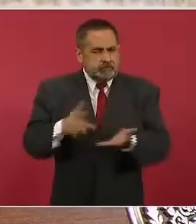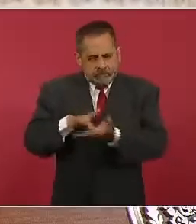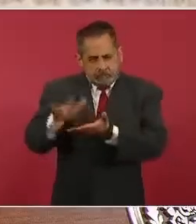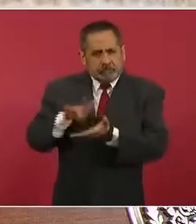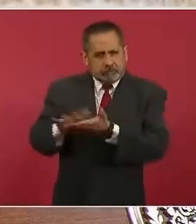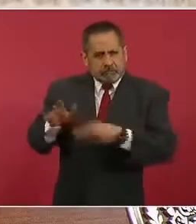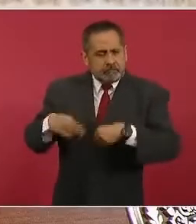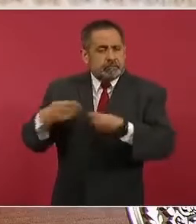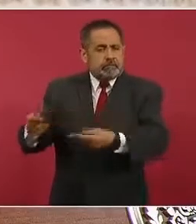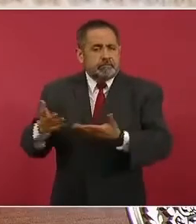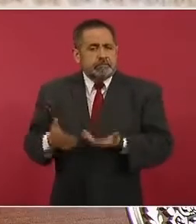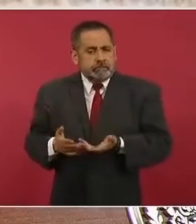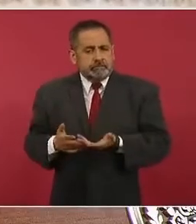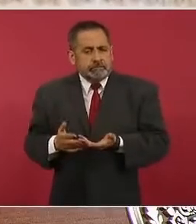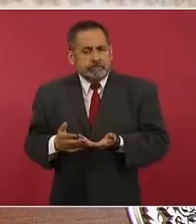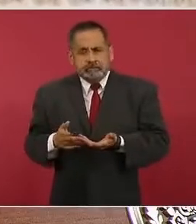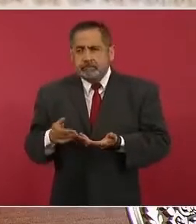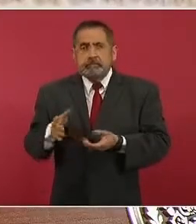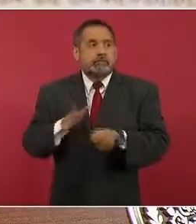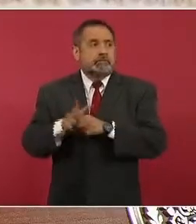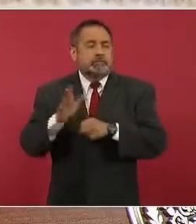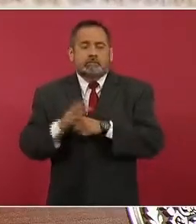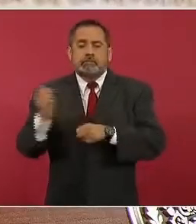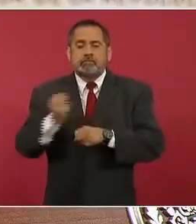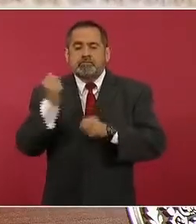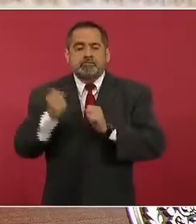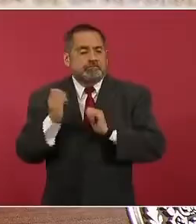de que se haya que se tenga trabajo